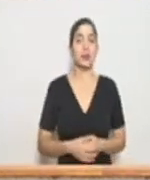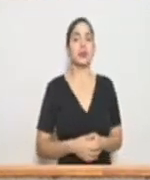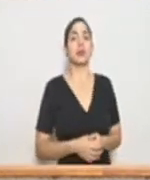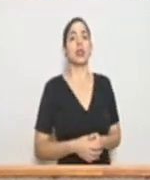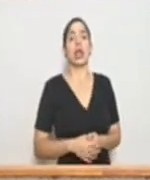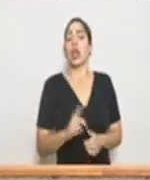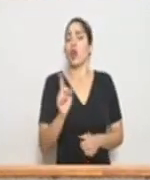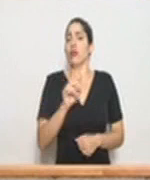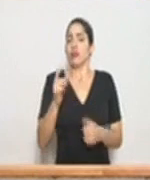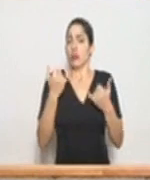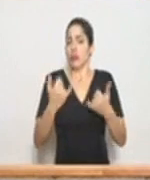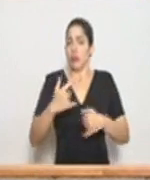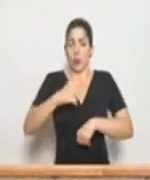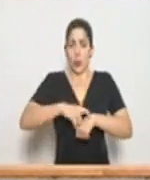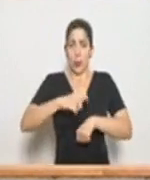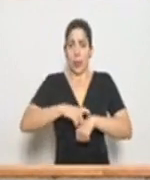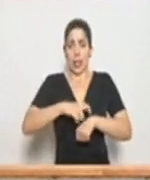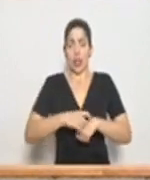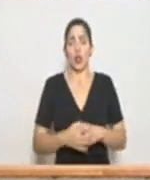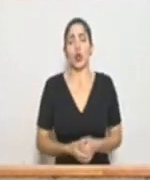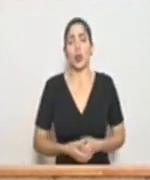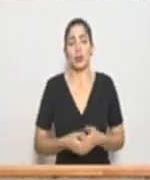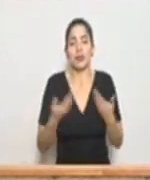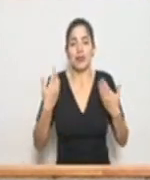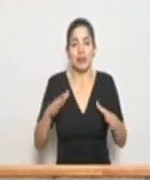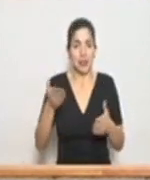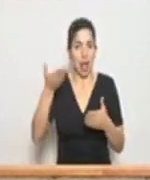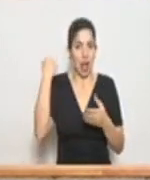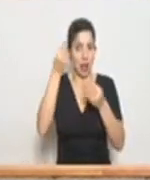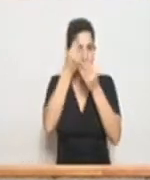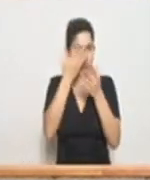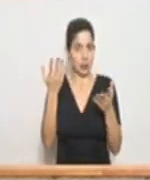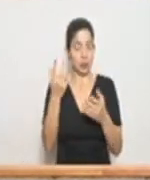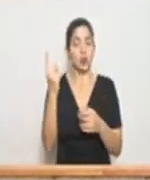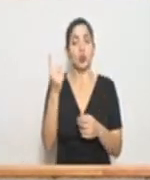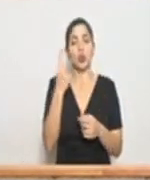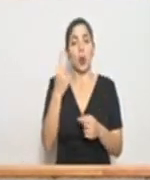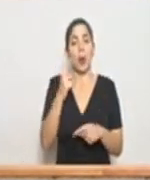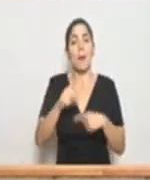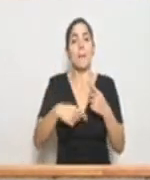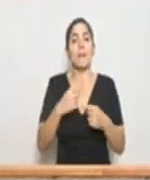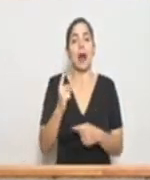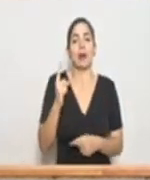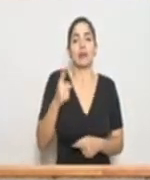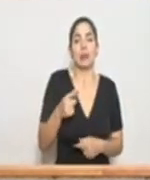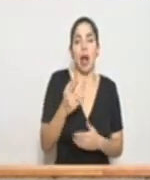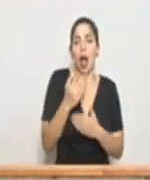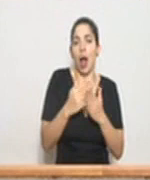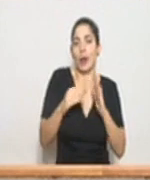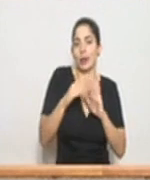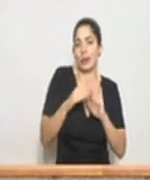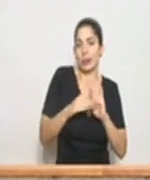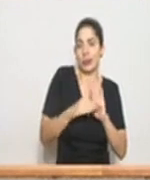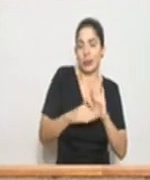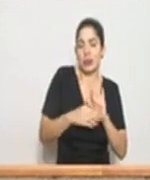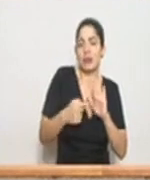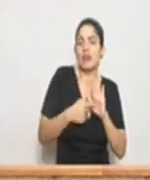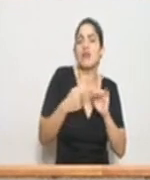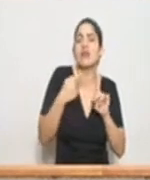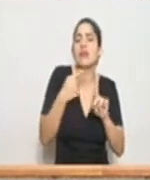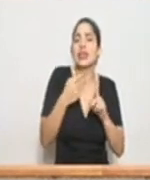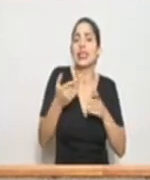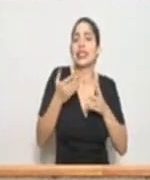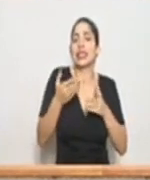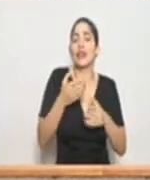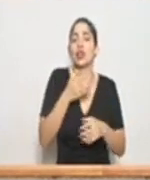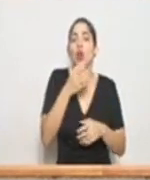No, en este momento lo que ya hemos anunciado es que vamos a estar dictando algunos lineamientos sobre los servicios de